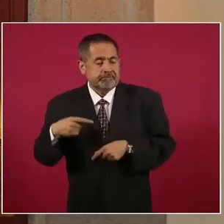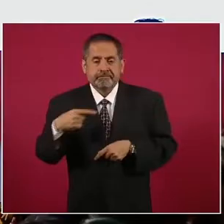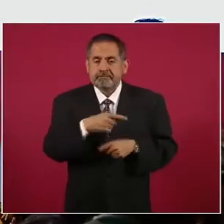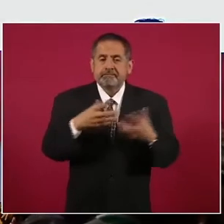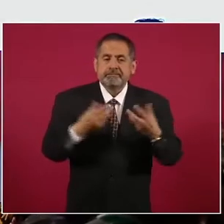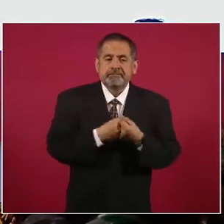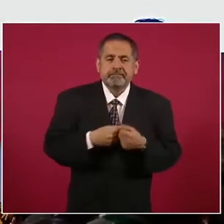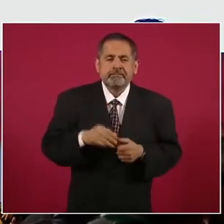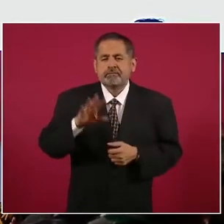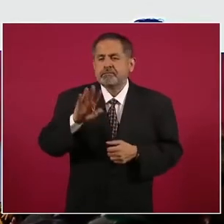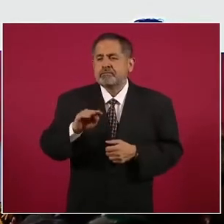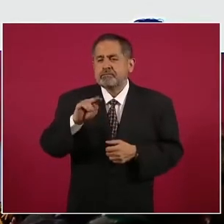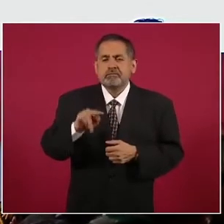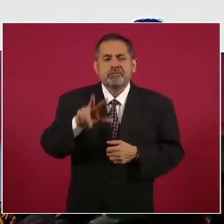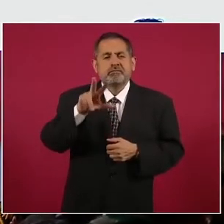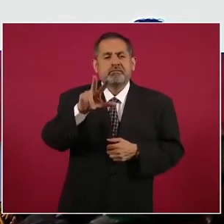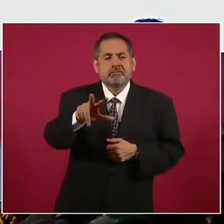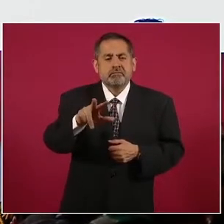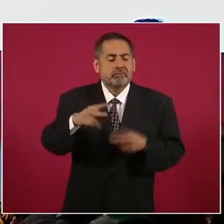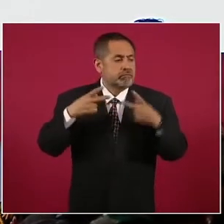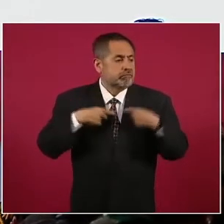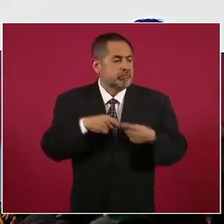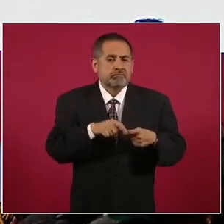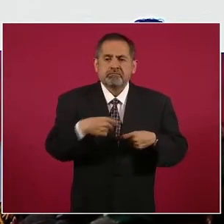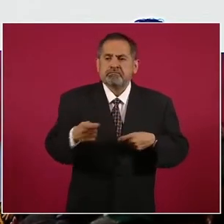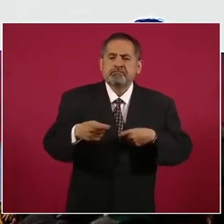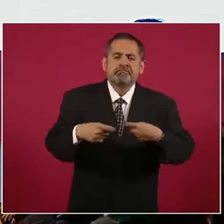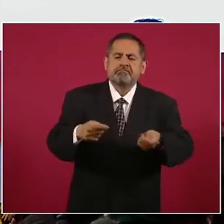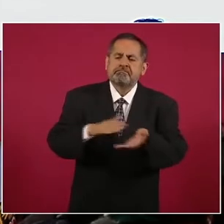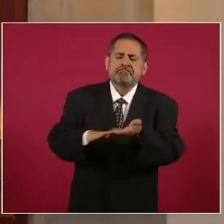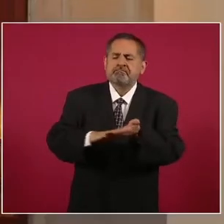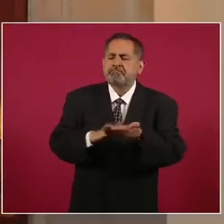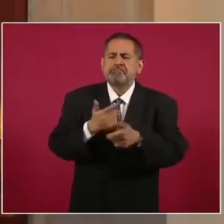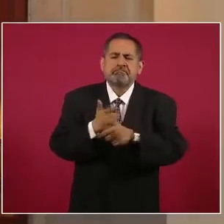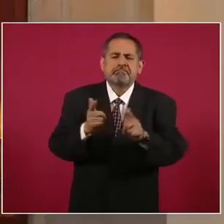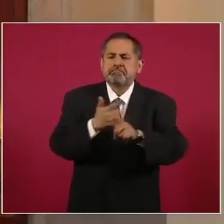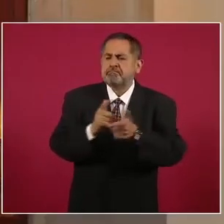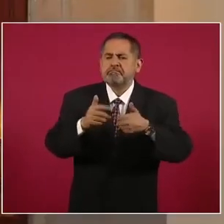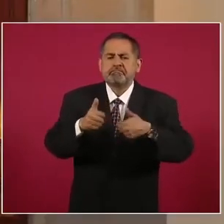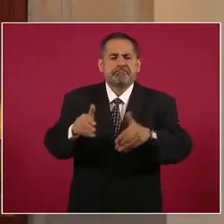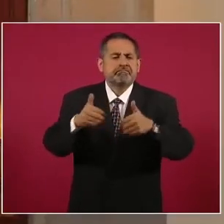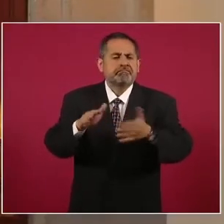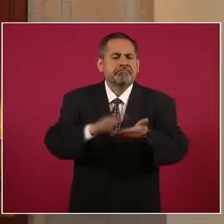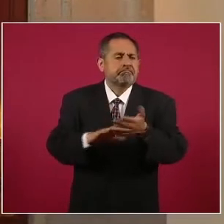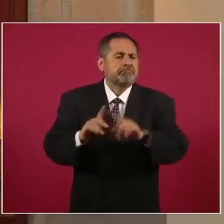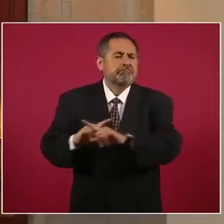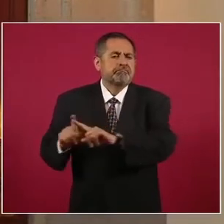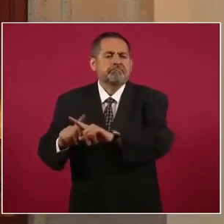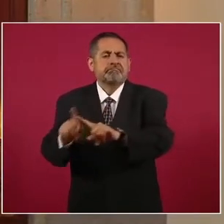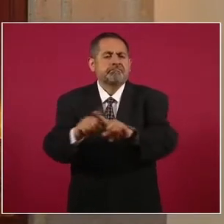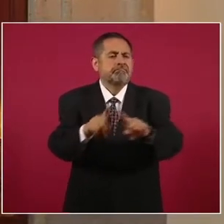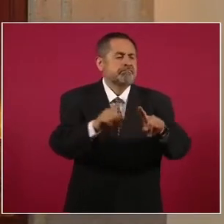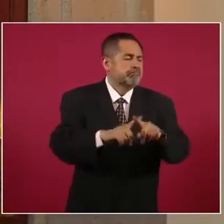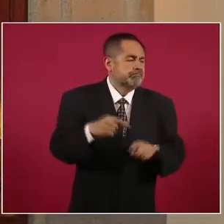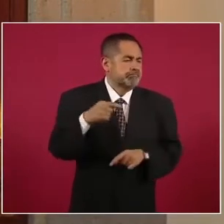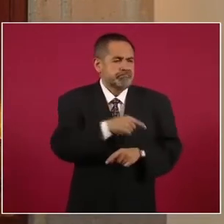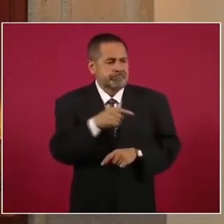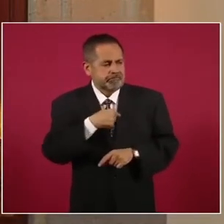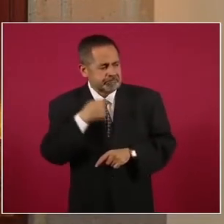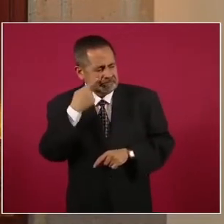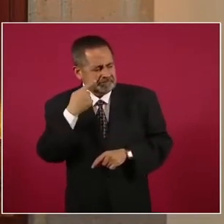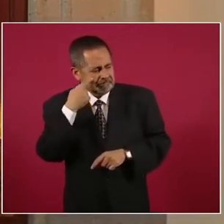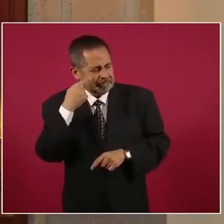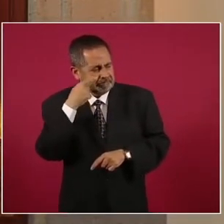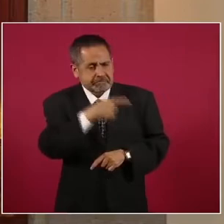de 98 exoneraciones en primera instancia en contra de diferentes individuos que participaron